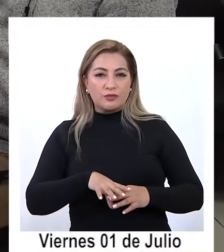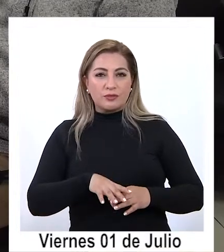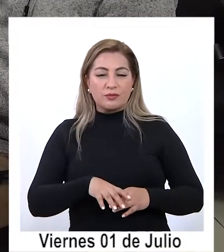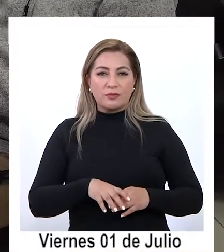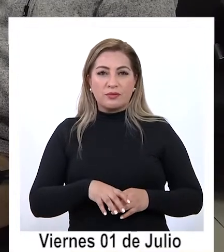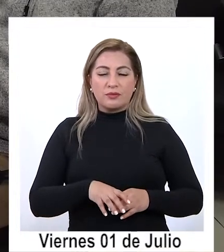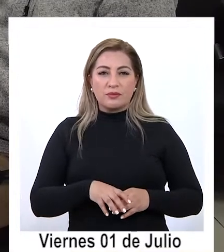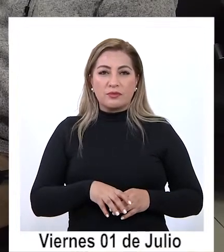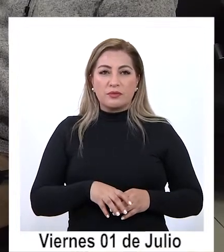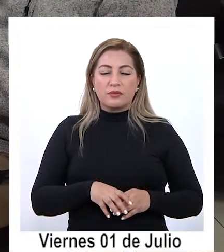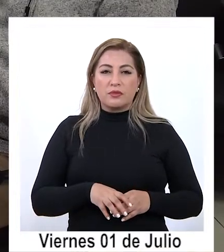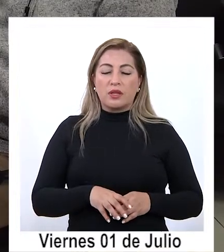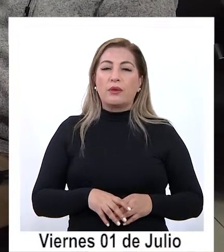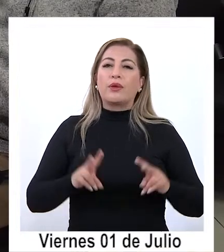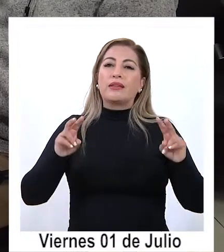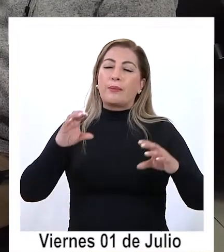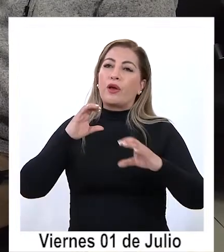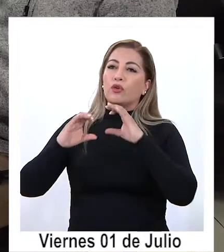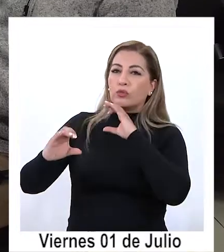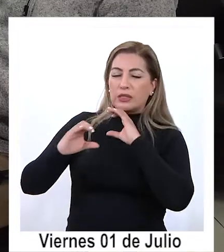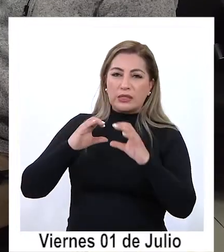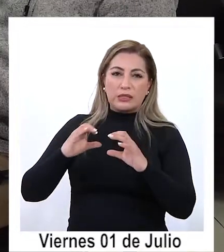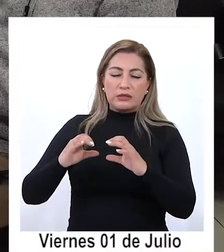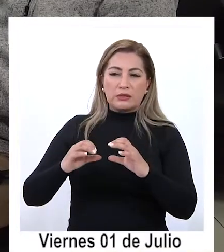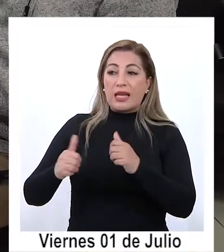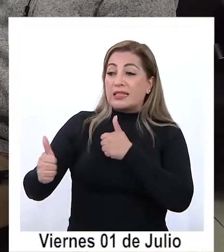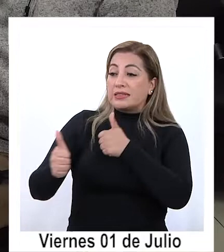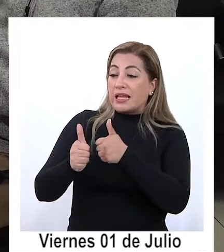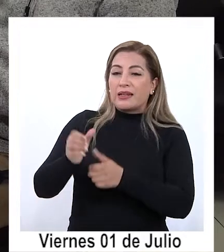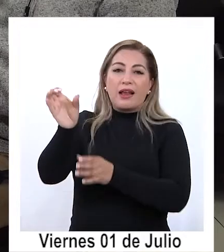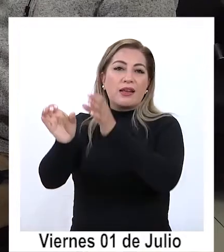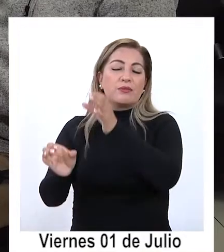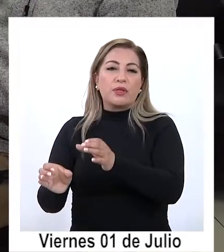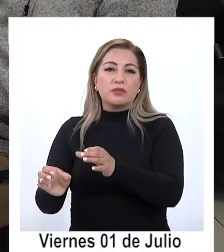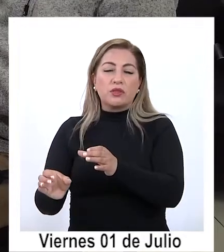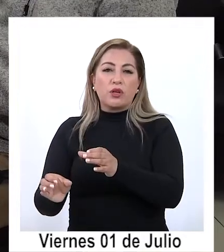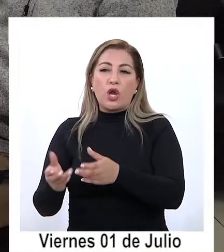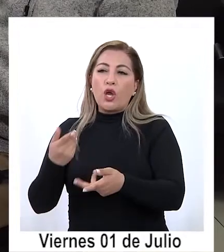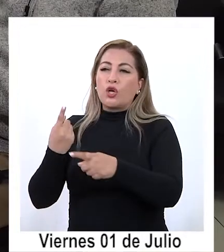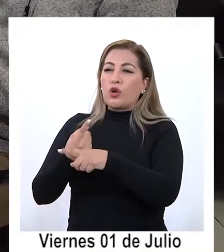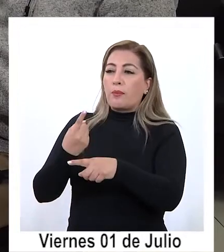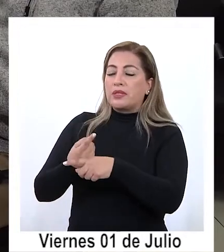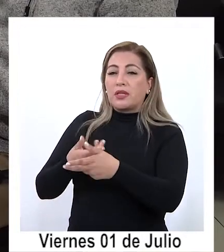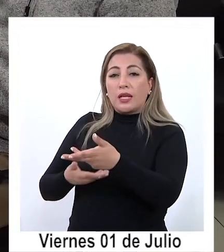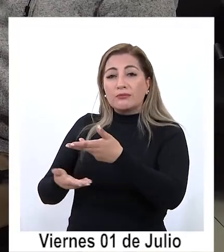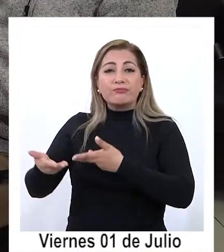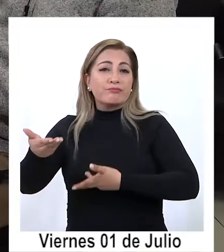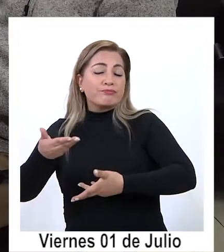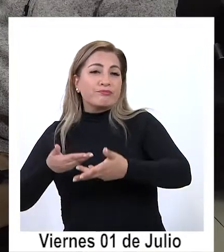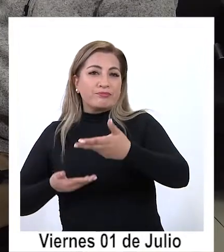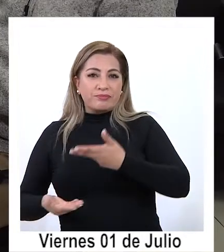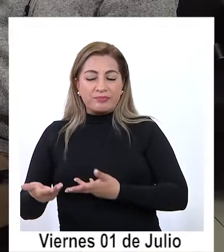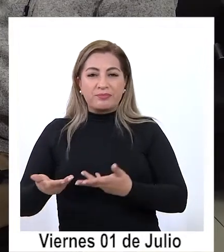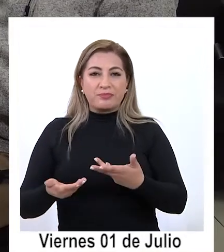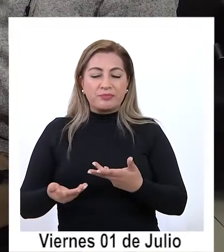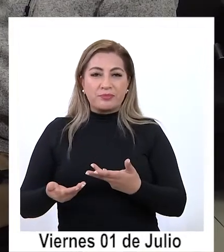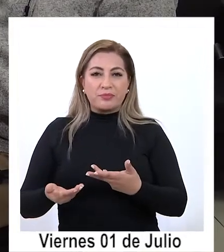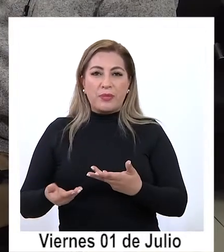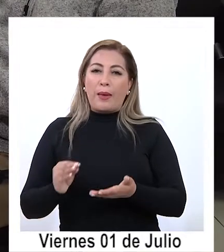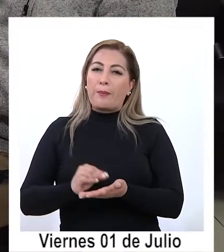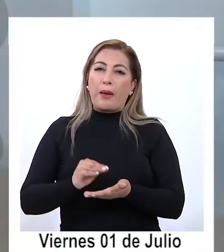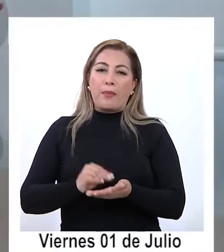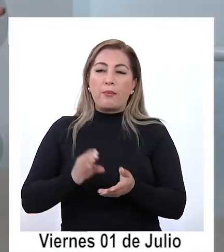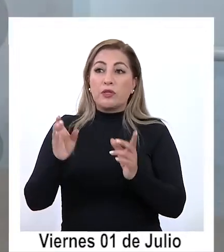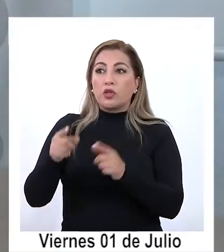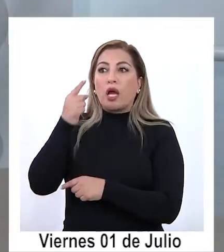a través de las comunicaciones a través de la cercanía a través de la socialización poder llegar a a más